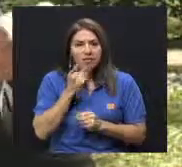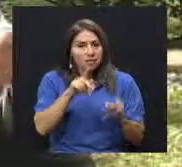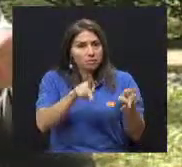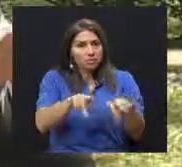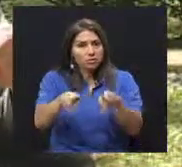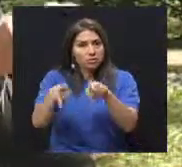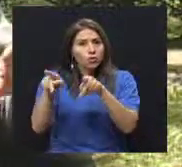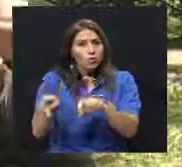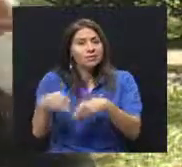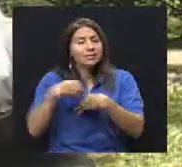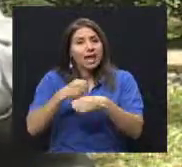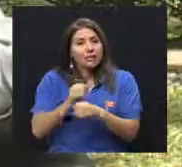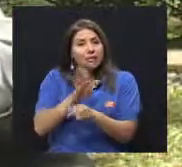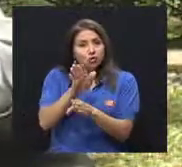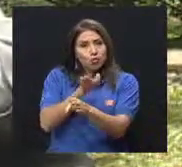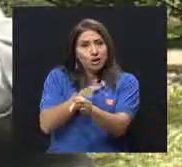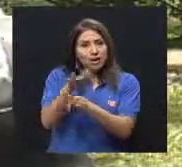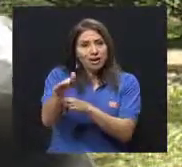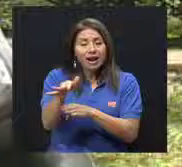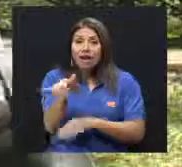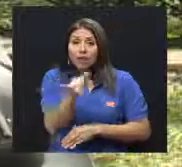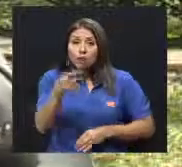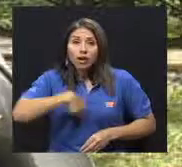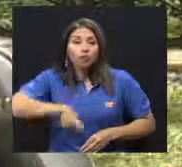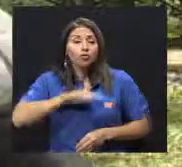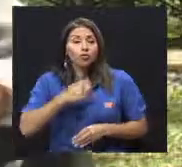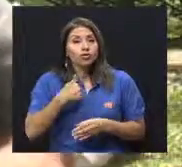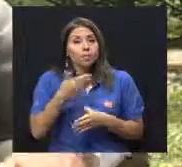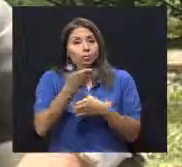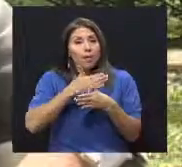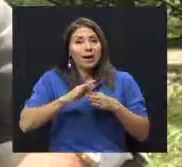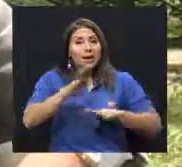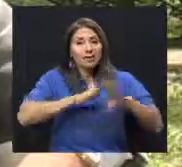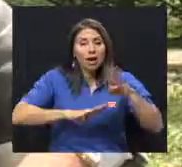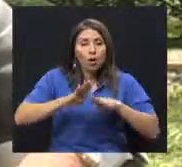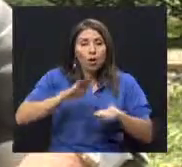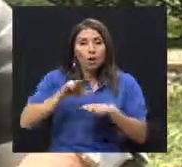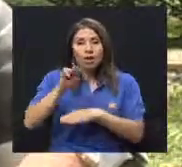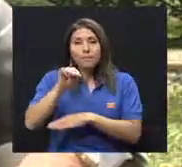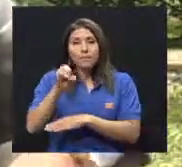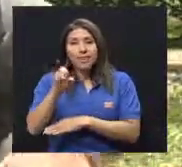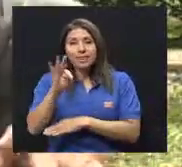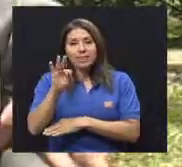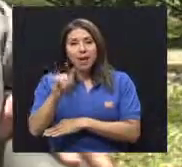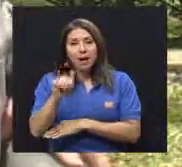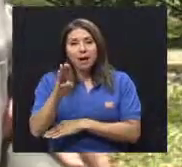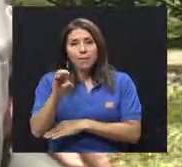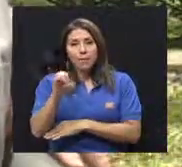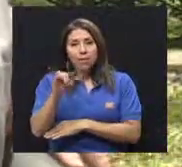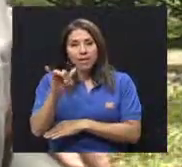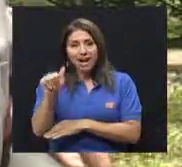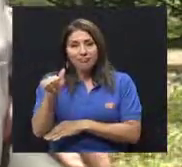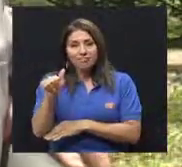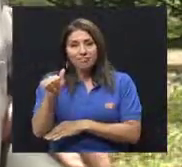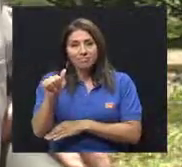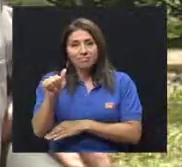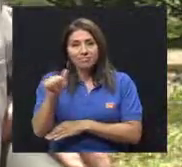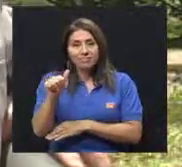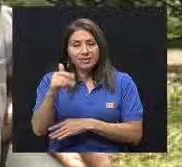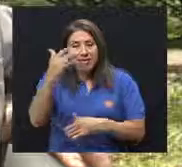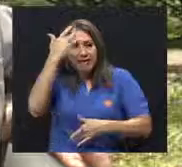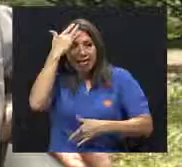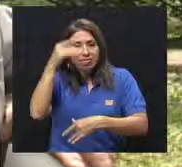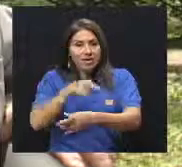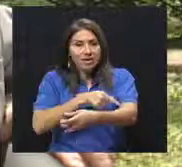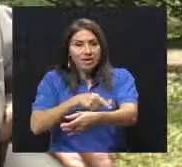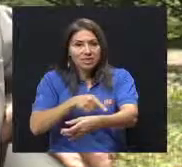motivo de... Como nosotros tenemos la parte metabólica y biológica de la diabetes, eso me lleva